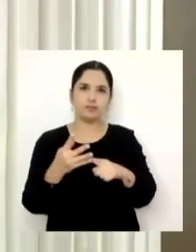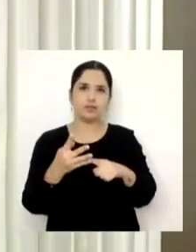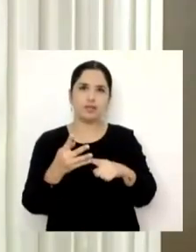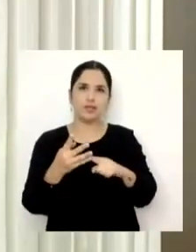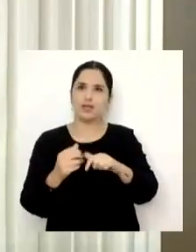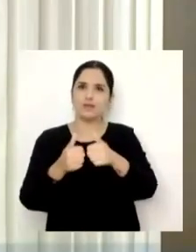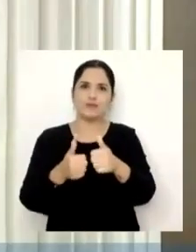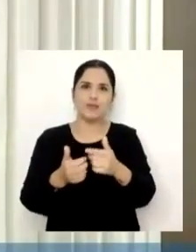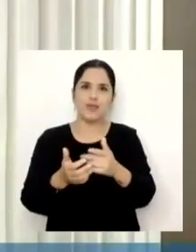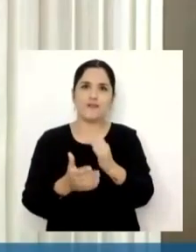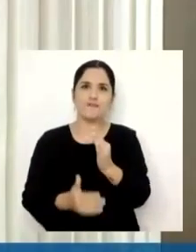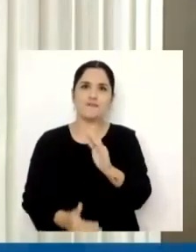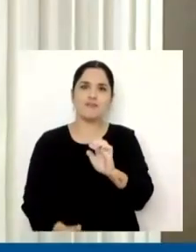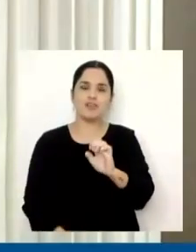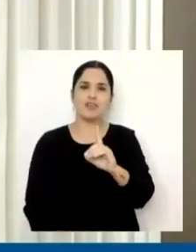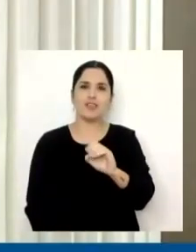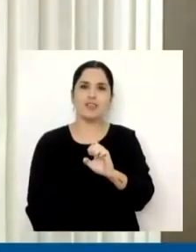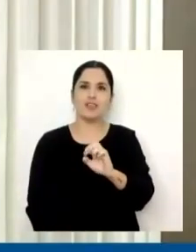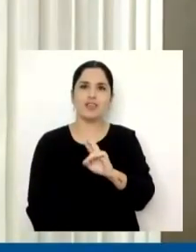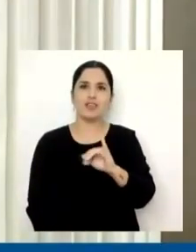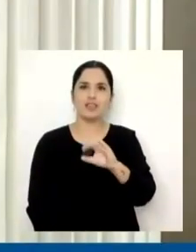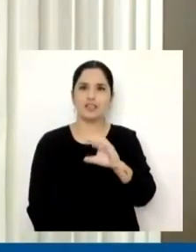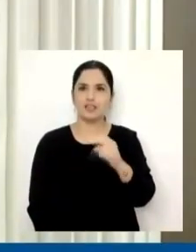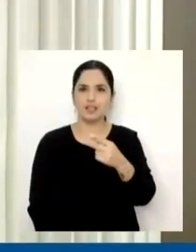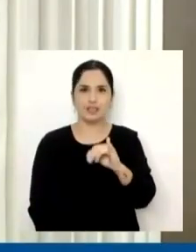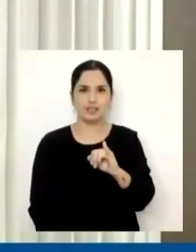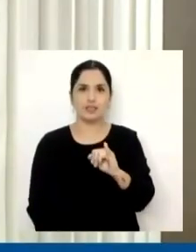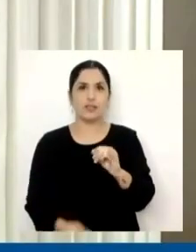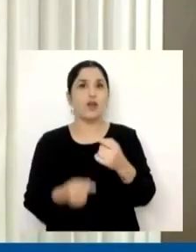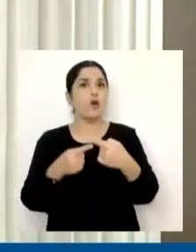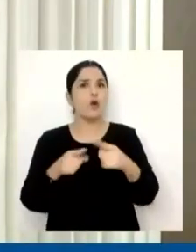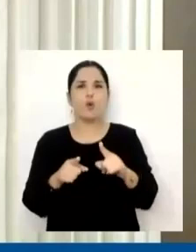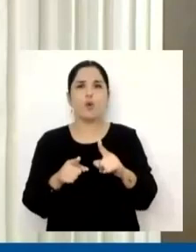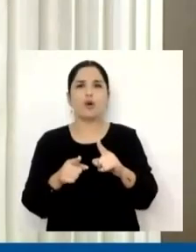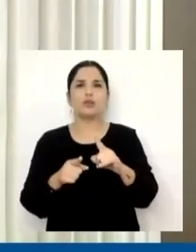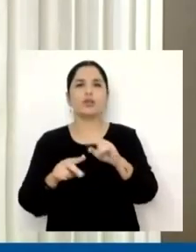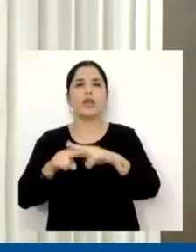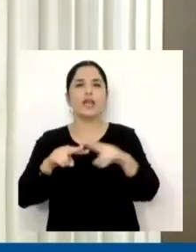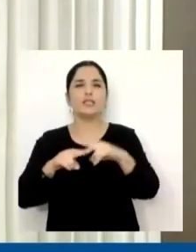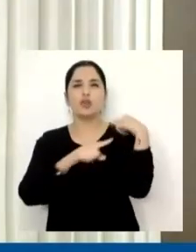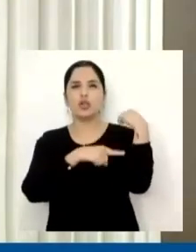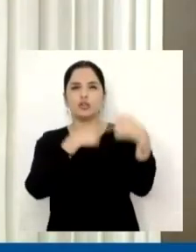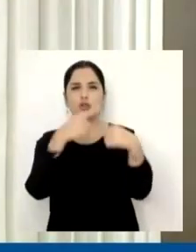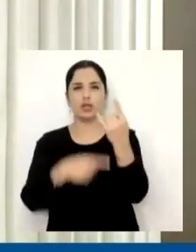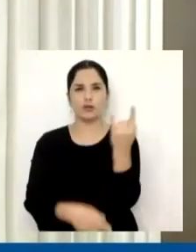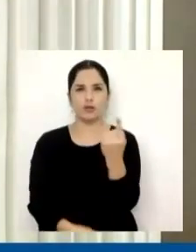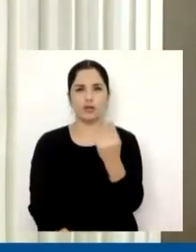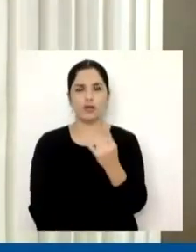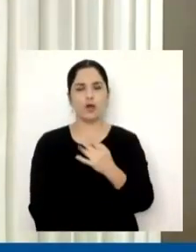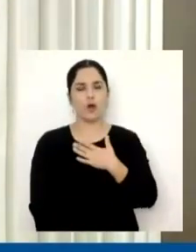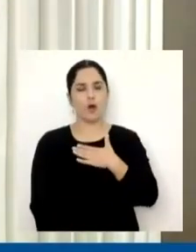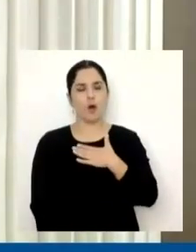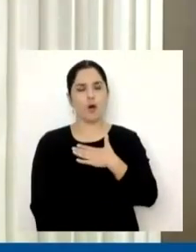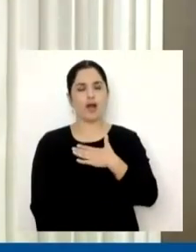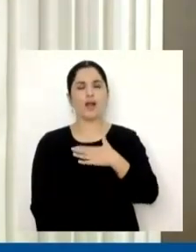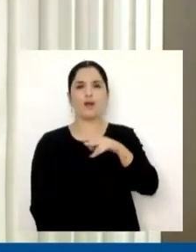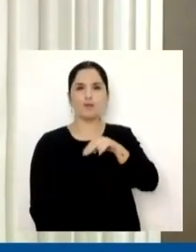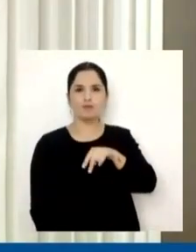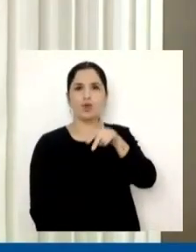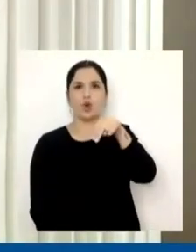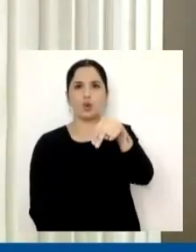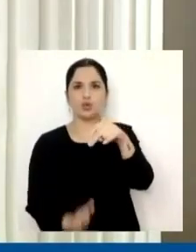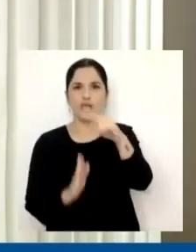momentos históricos que ha dado la universidad. Por lo que, como le decía, espero cruzar la Alameda a menudo para encontrarnos en la